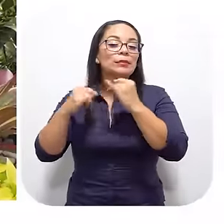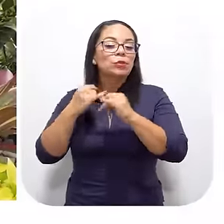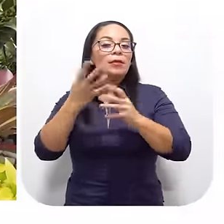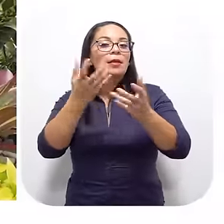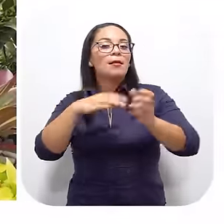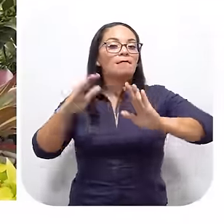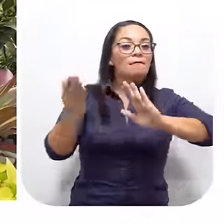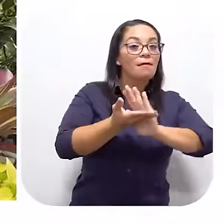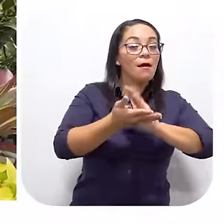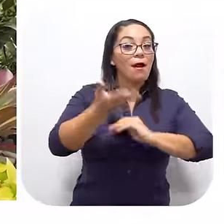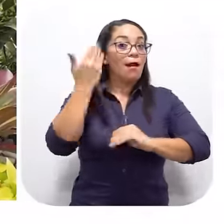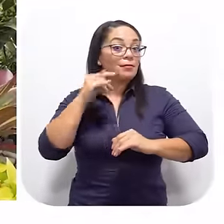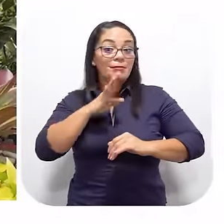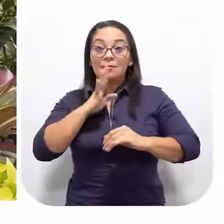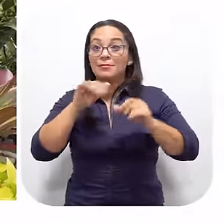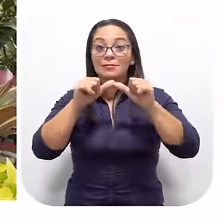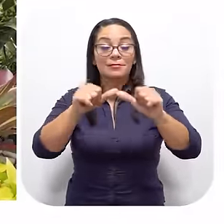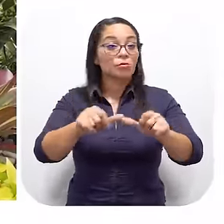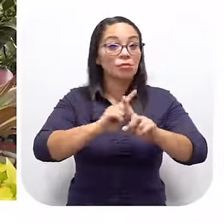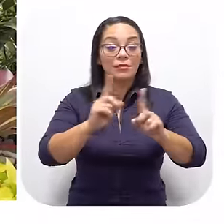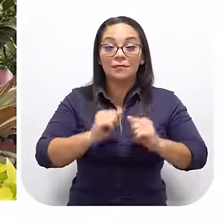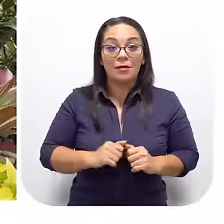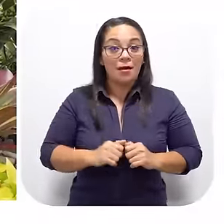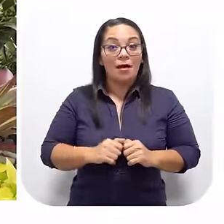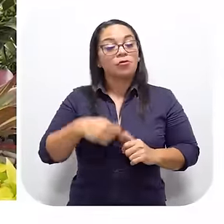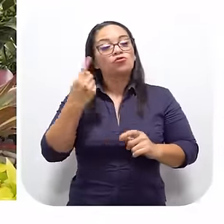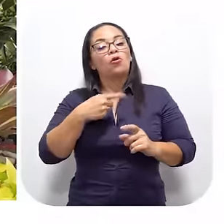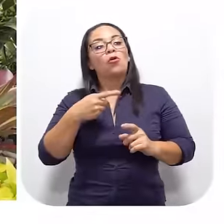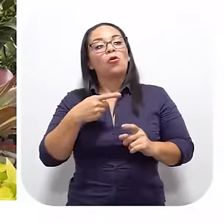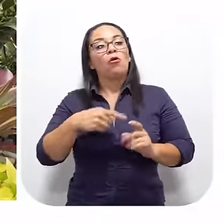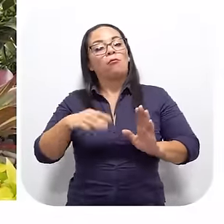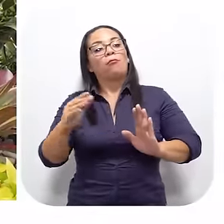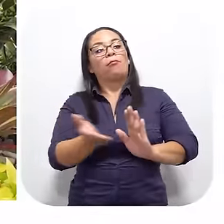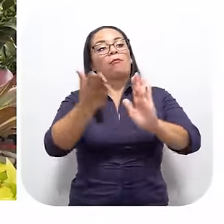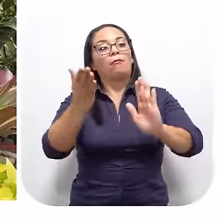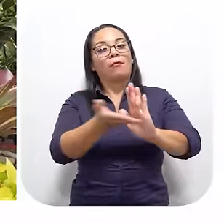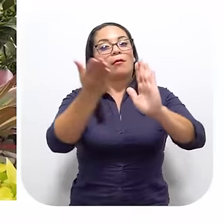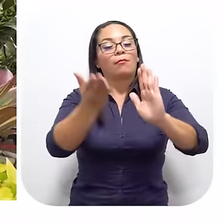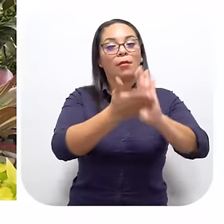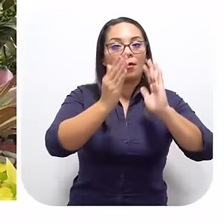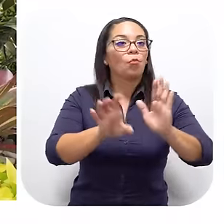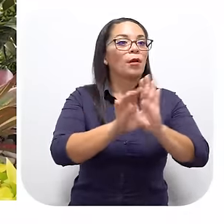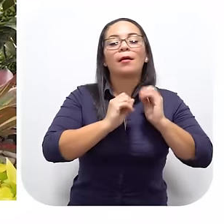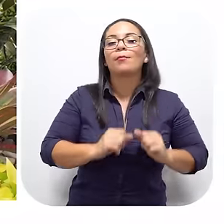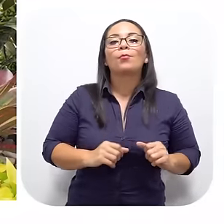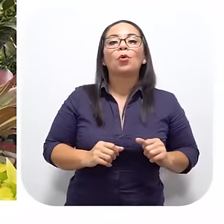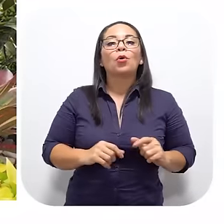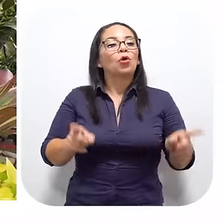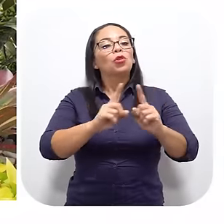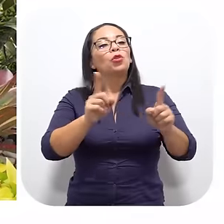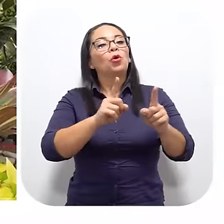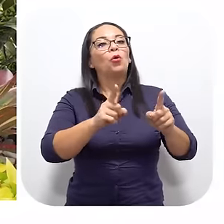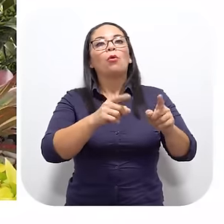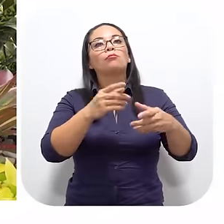Internacionales No se hablaba De sostenibilidad Simplemente Que lleven palo Y que dejen De cosechar La